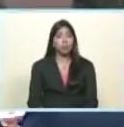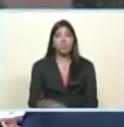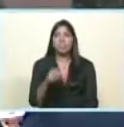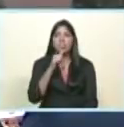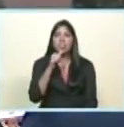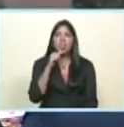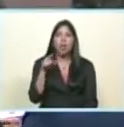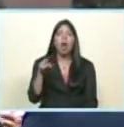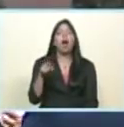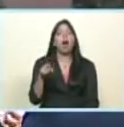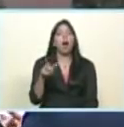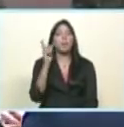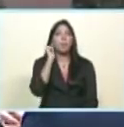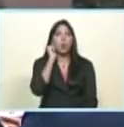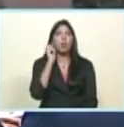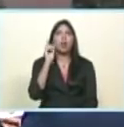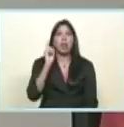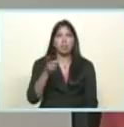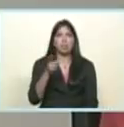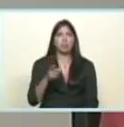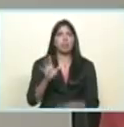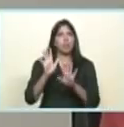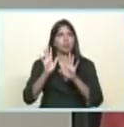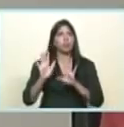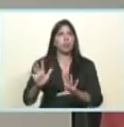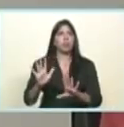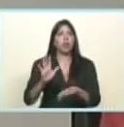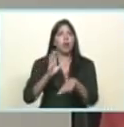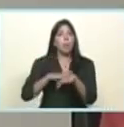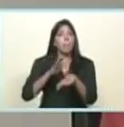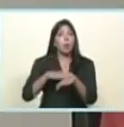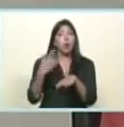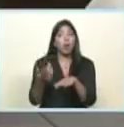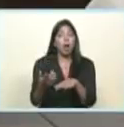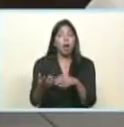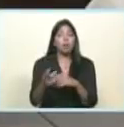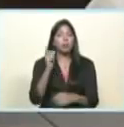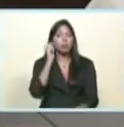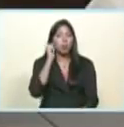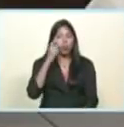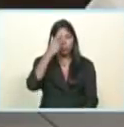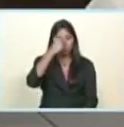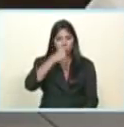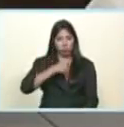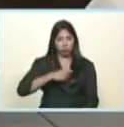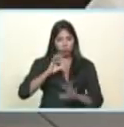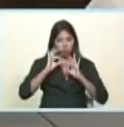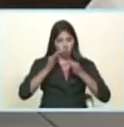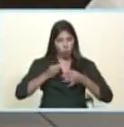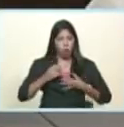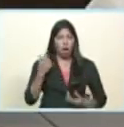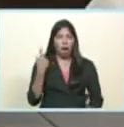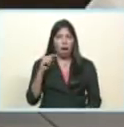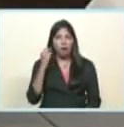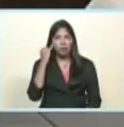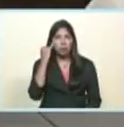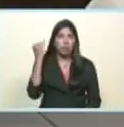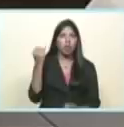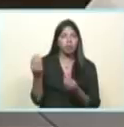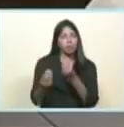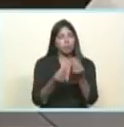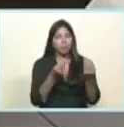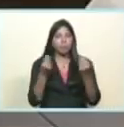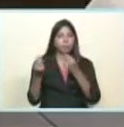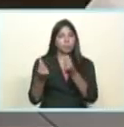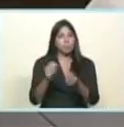llevan la mujer. Y así debe ser. Porque la mujer tiene el amor, tiene la visión, tiene la calidad